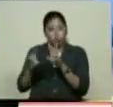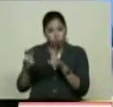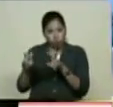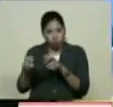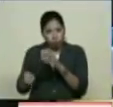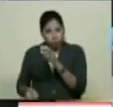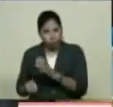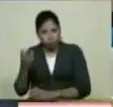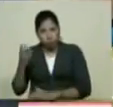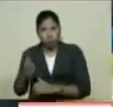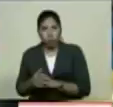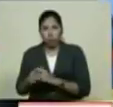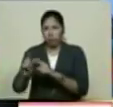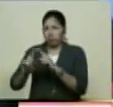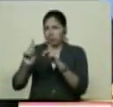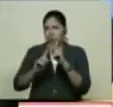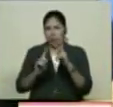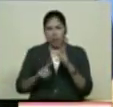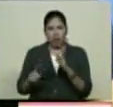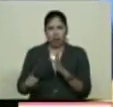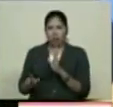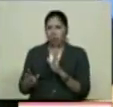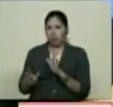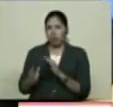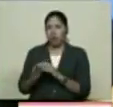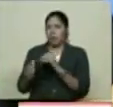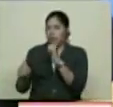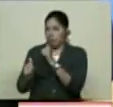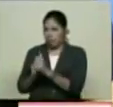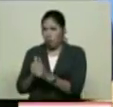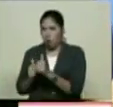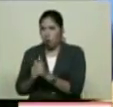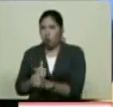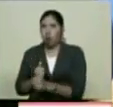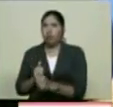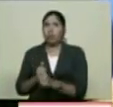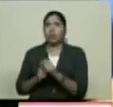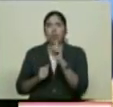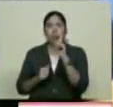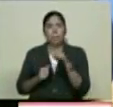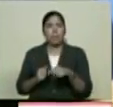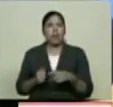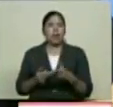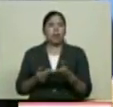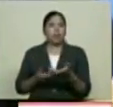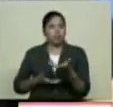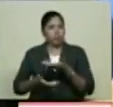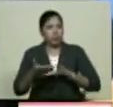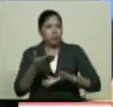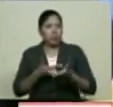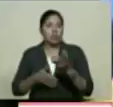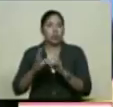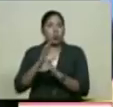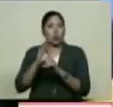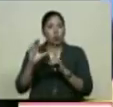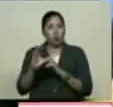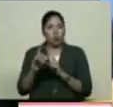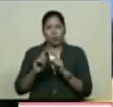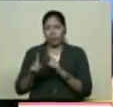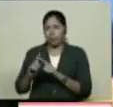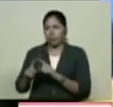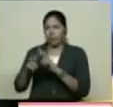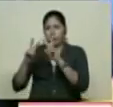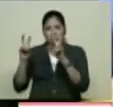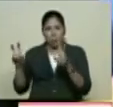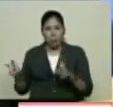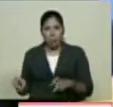todas las áreas Porque se pueden manejar En lo deportivo También en el intercambio Cultural Y bueno Allá vamos